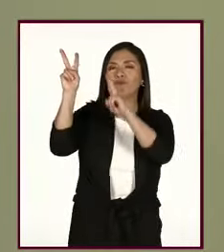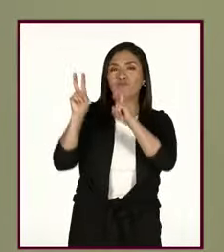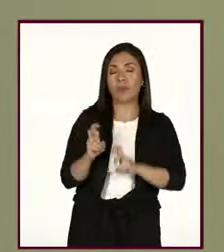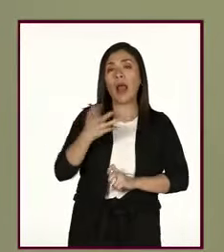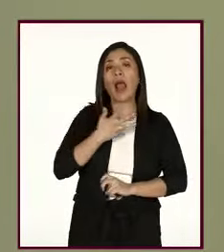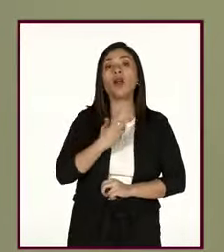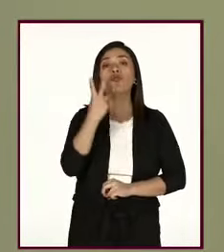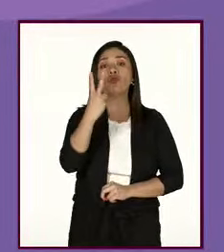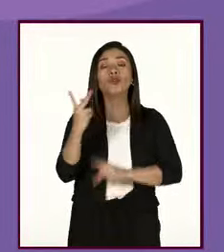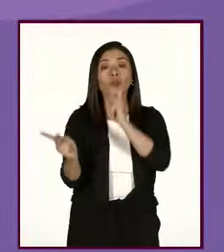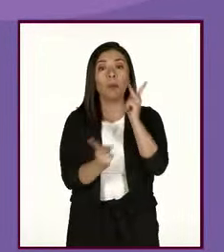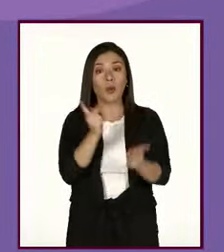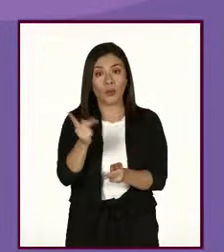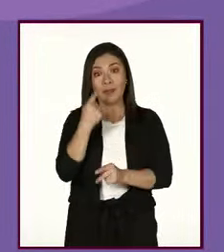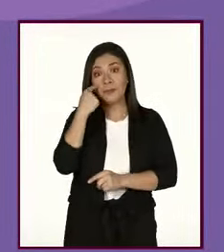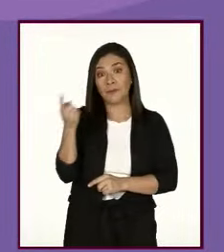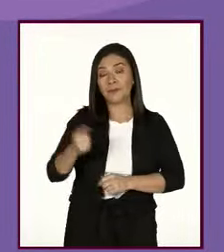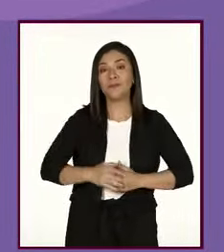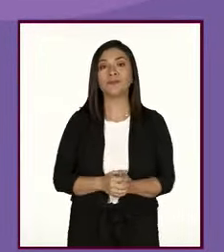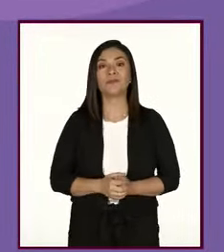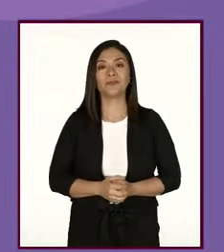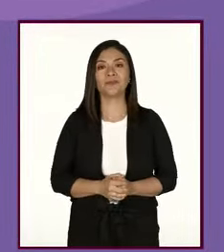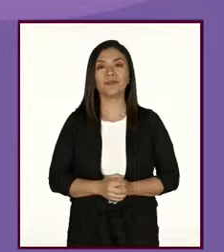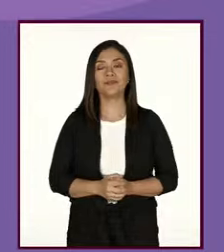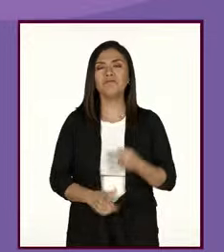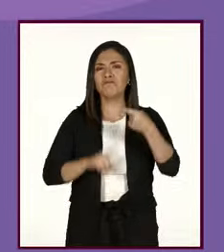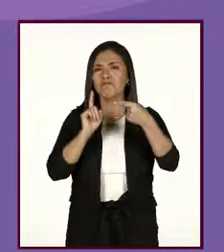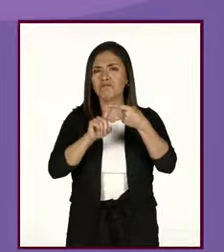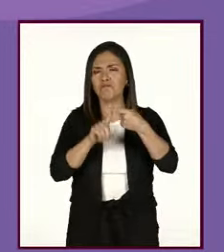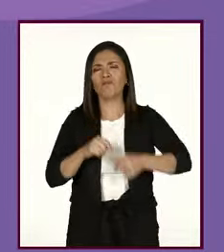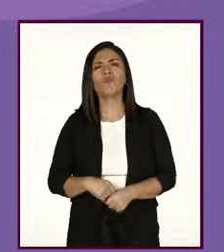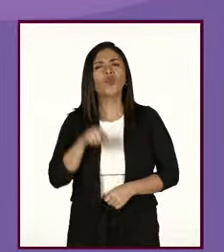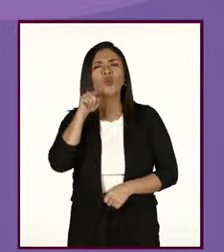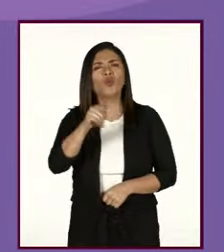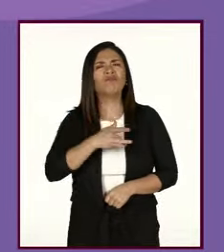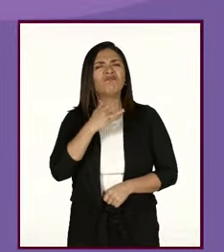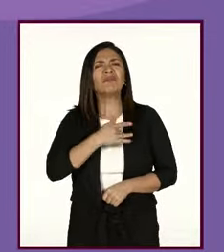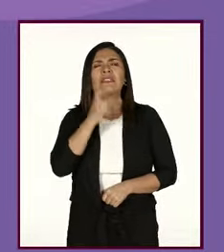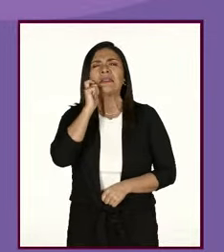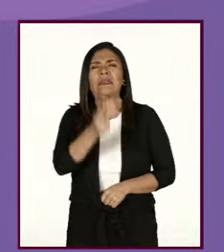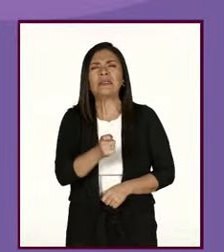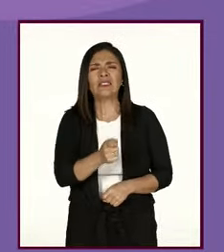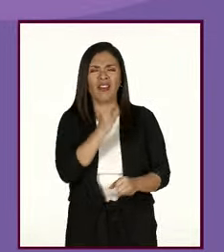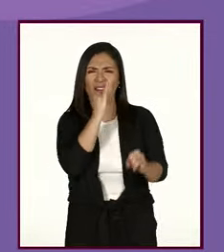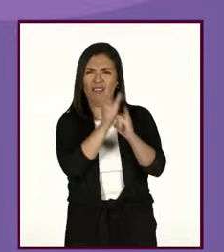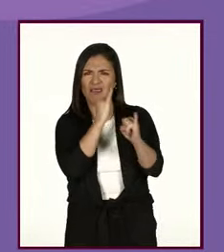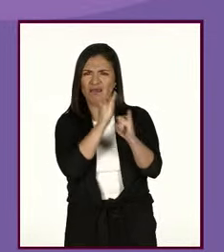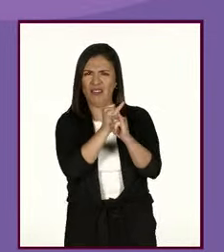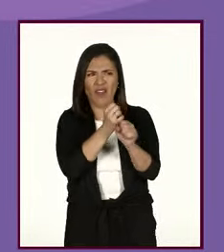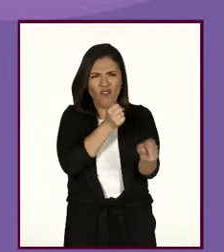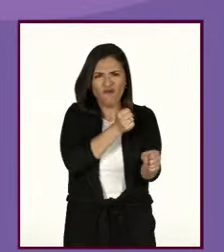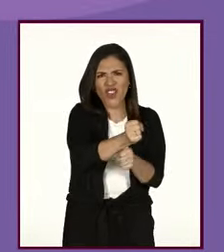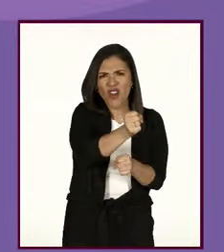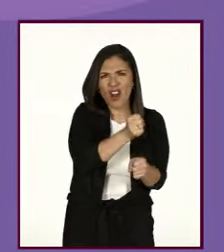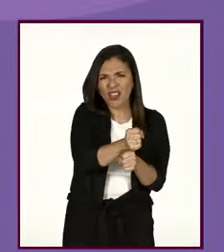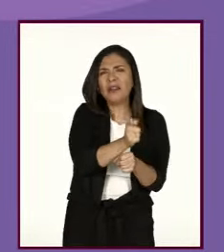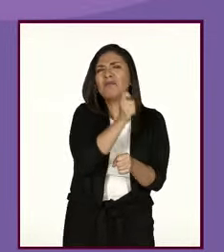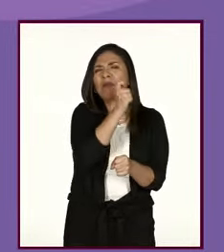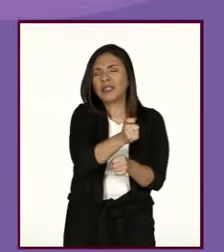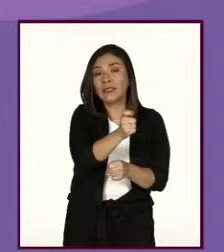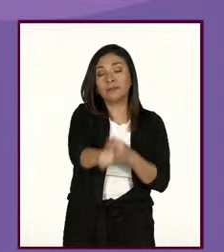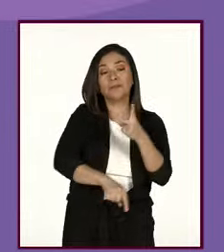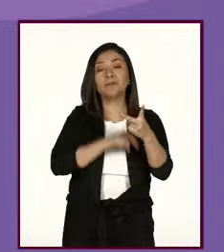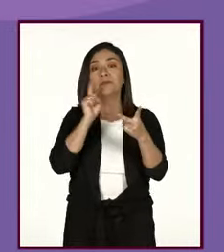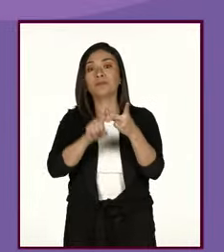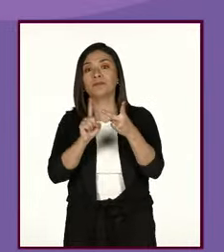Tenemos dos preguntas para ustedes. La primera, para ti, ¿qué es la violencia digital? Y la siguiente pregunta,